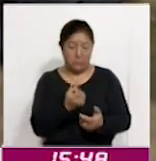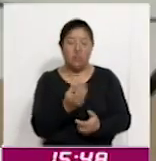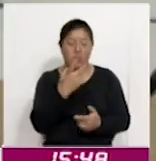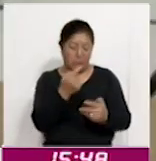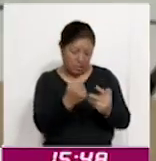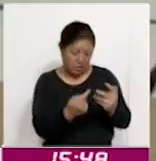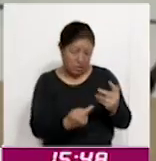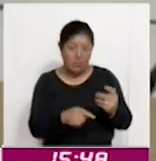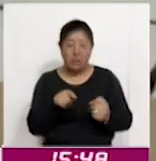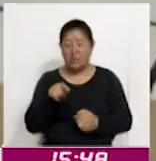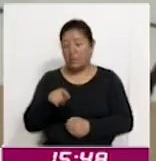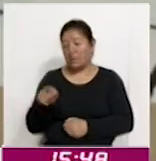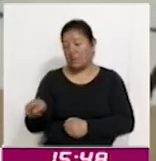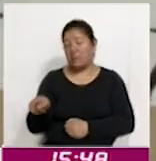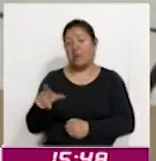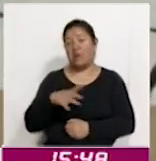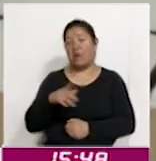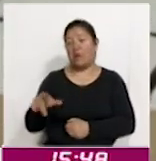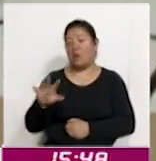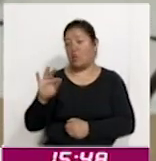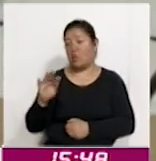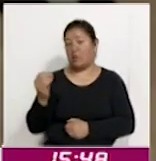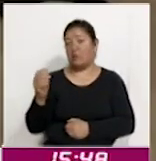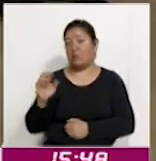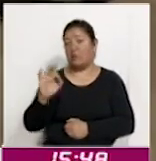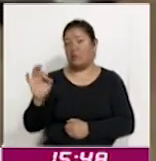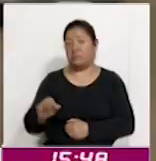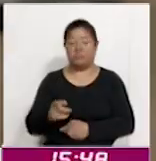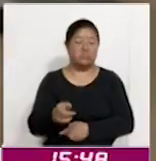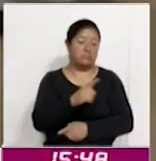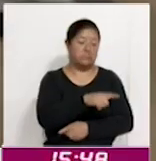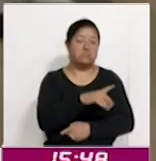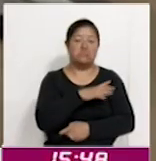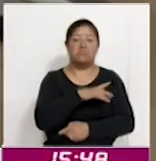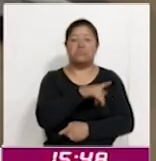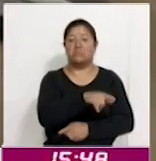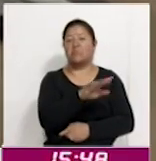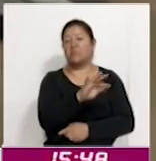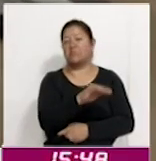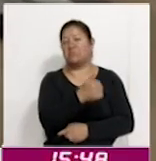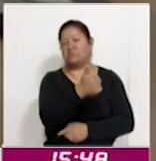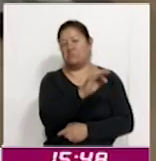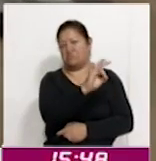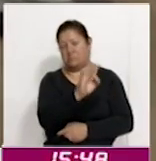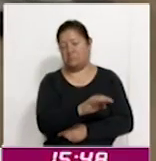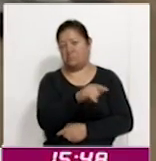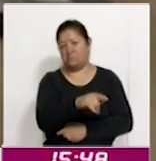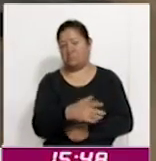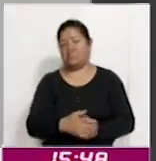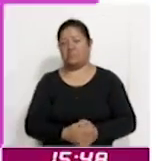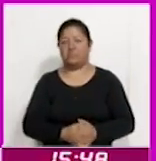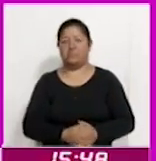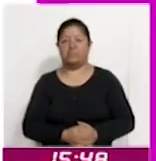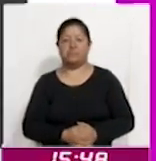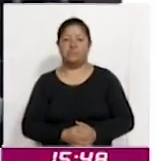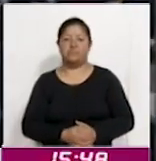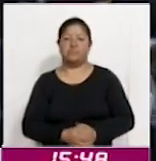Orsi obtuvo más del 49% de los votos contra cerca del 46% para Delgado.